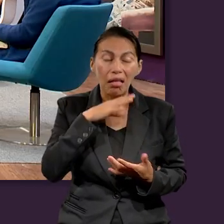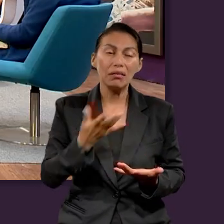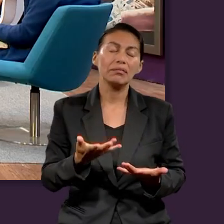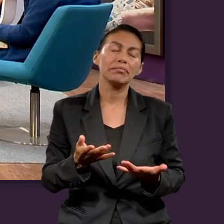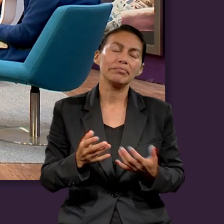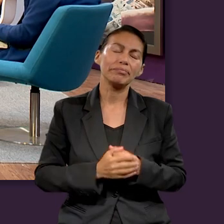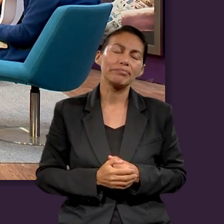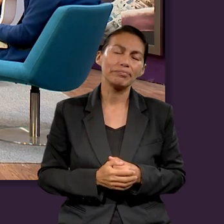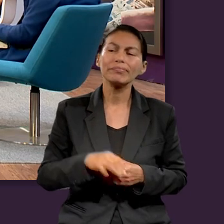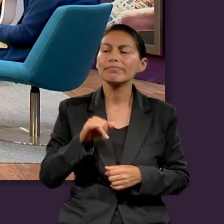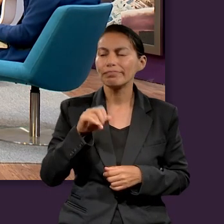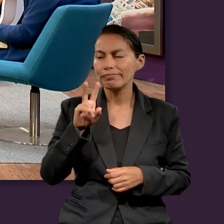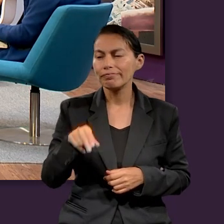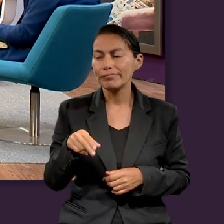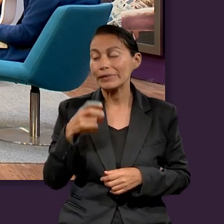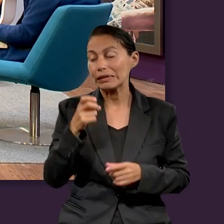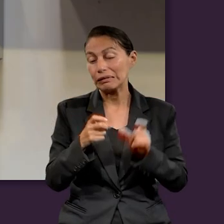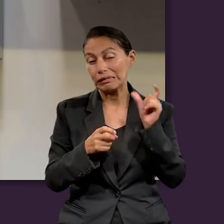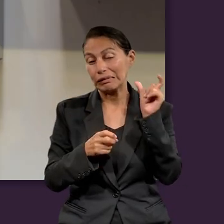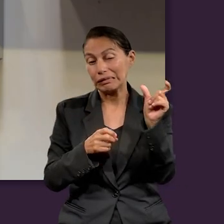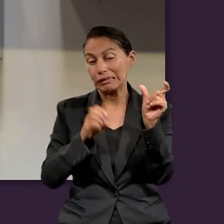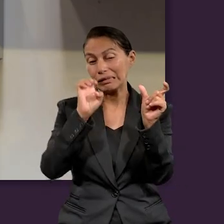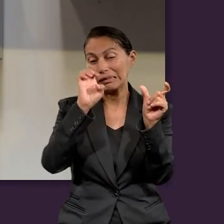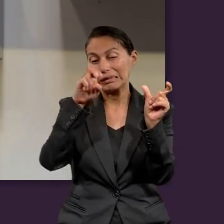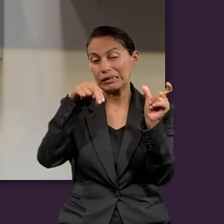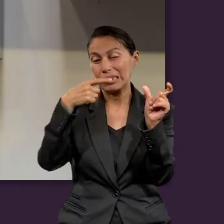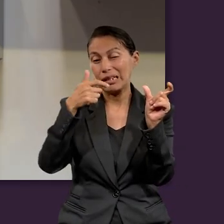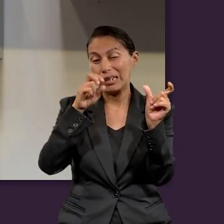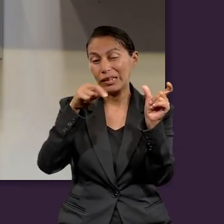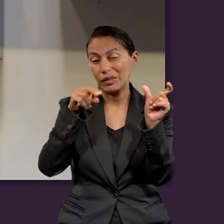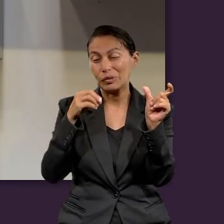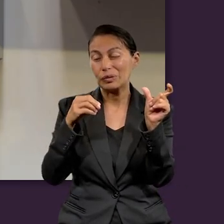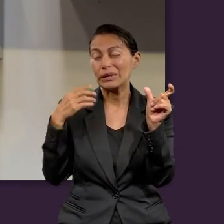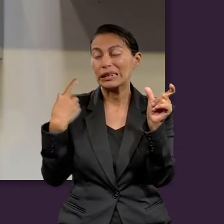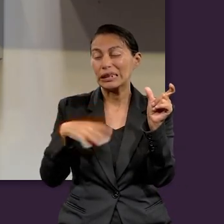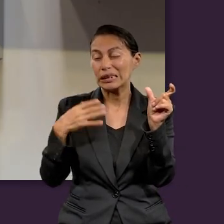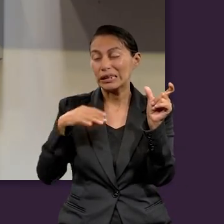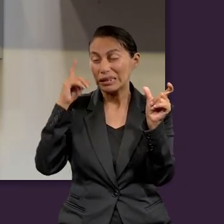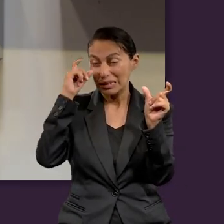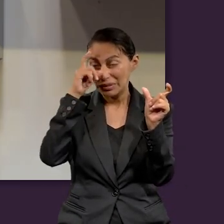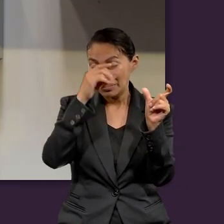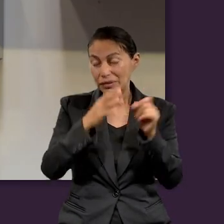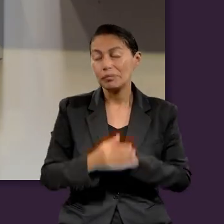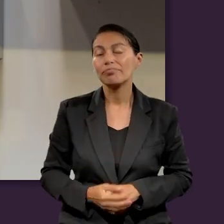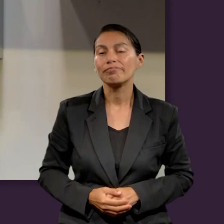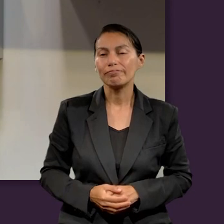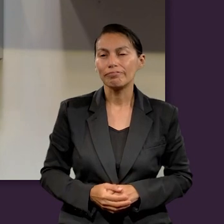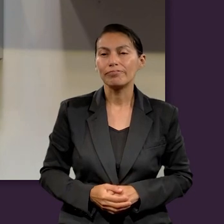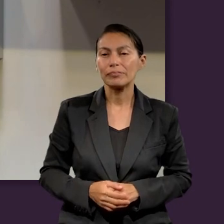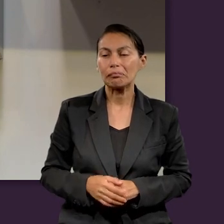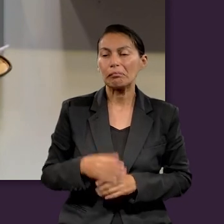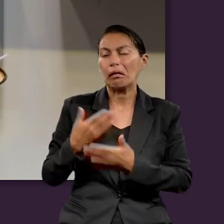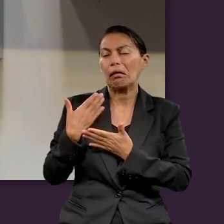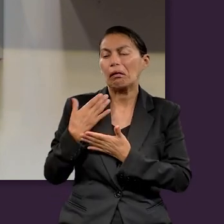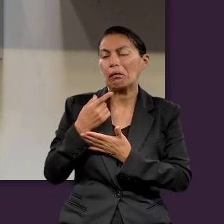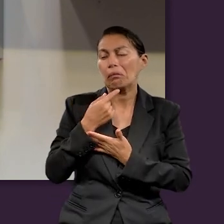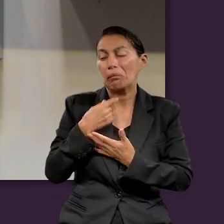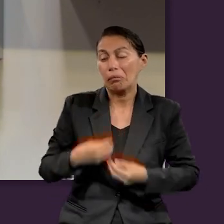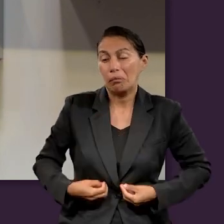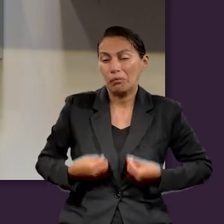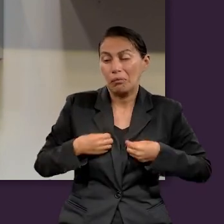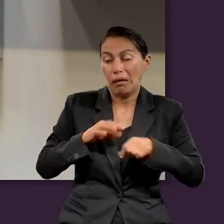palabra tiene una trascendencia tremenda, porque no es algo que nosotros vivimos en nuestra experiencia